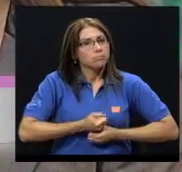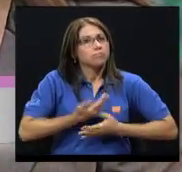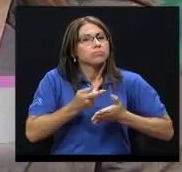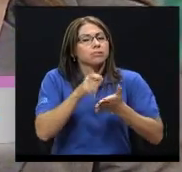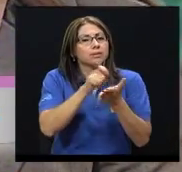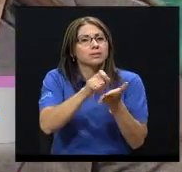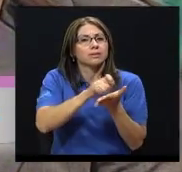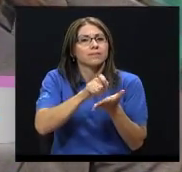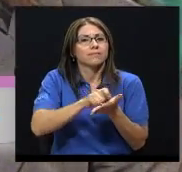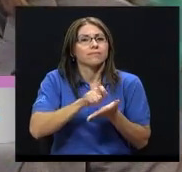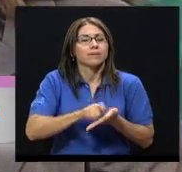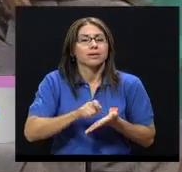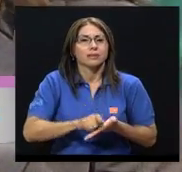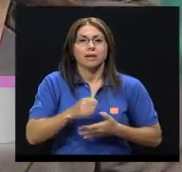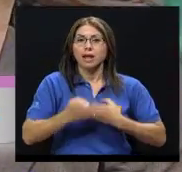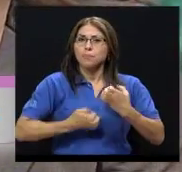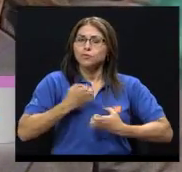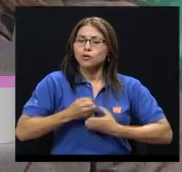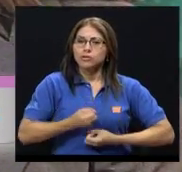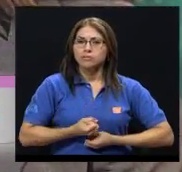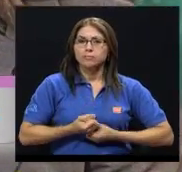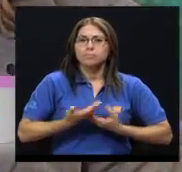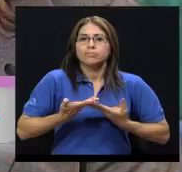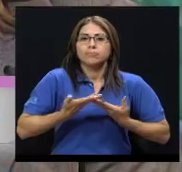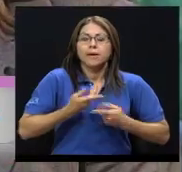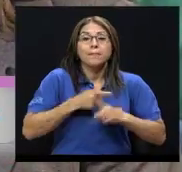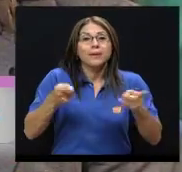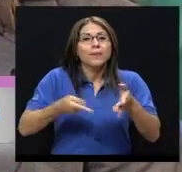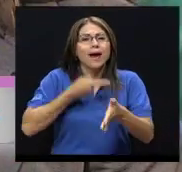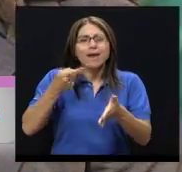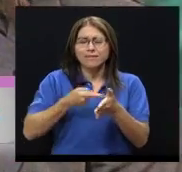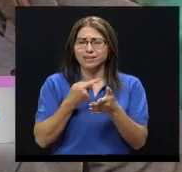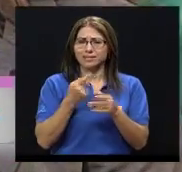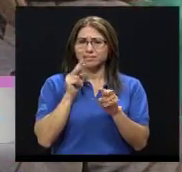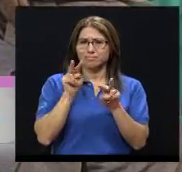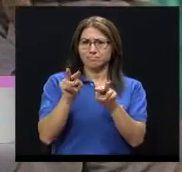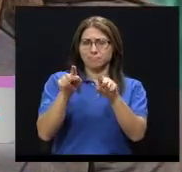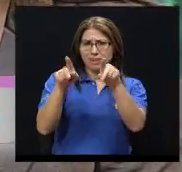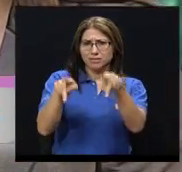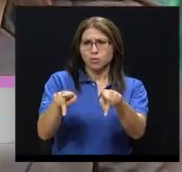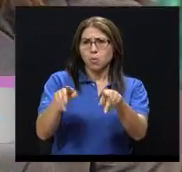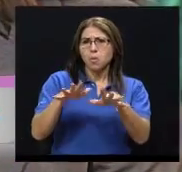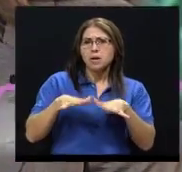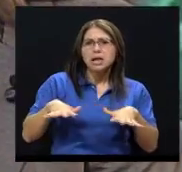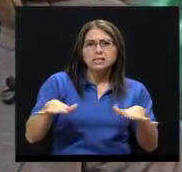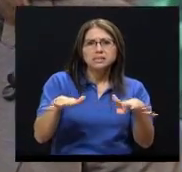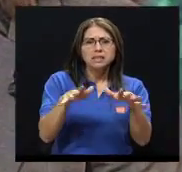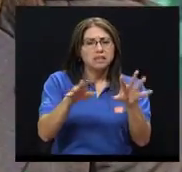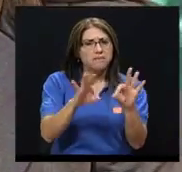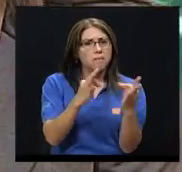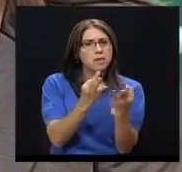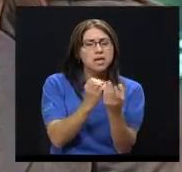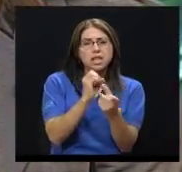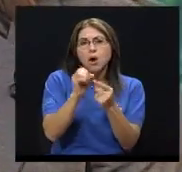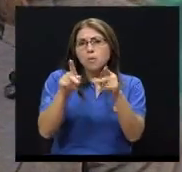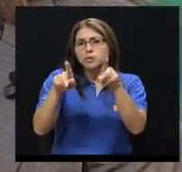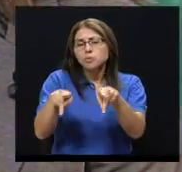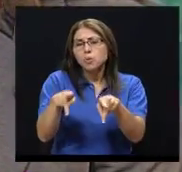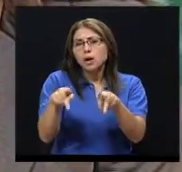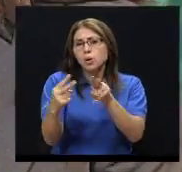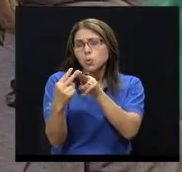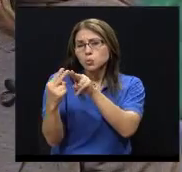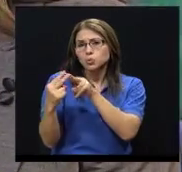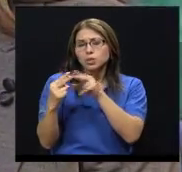escribir, de poder desahogar esas emociones. Pero a veces nos topamos con personas, incluso en nuestro entorno, familiares,